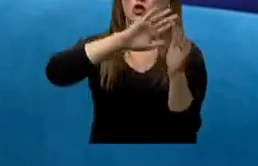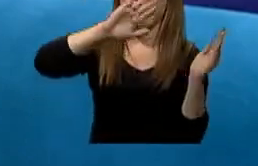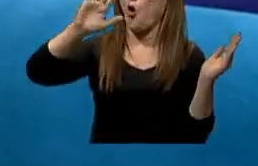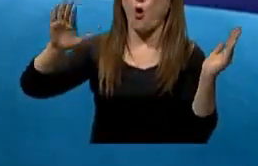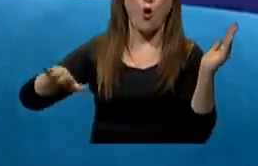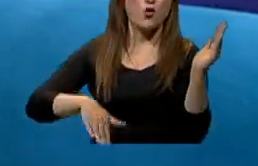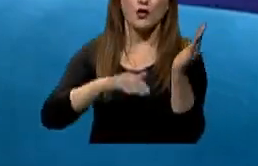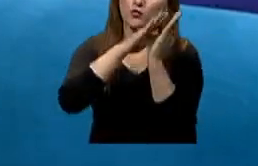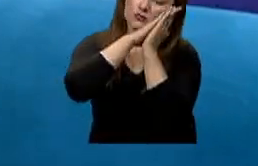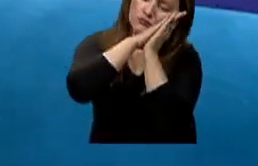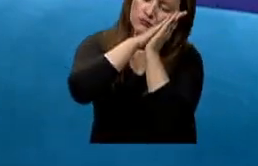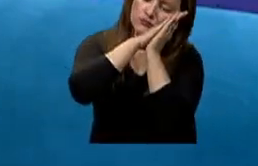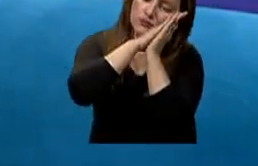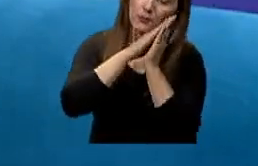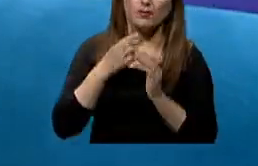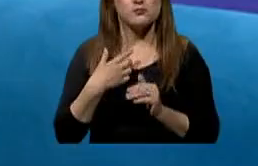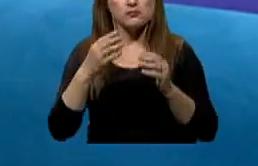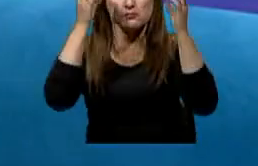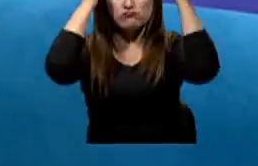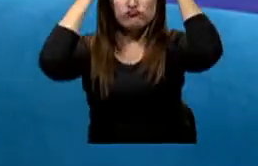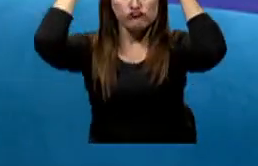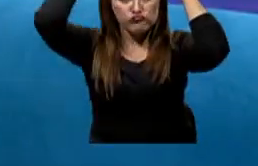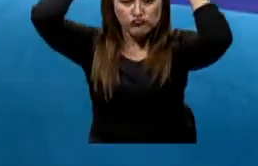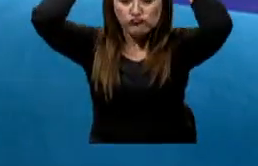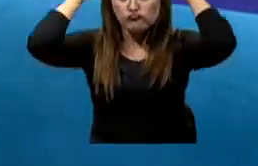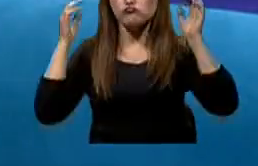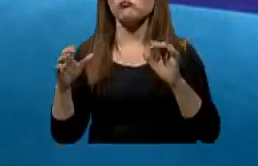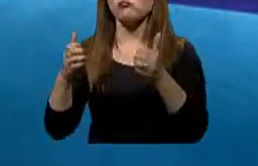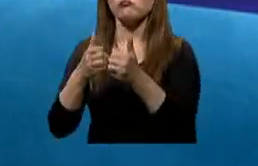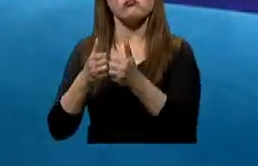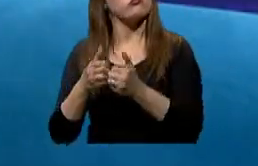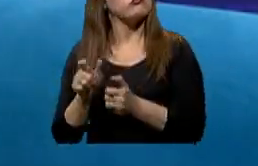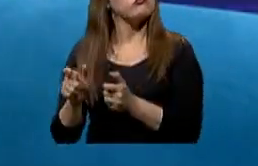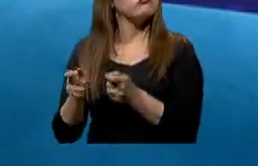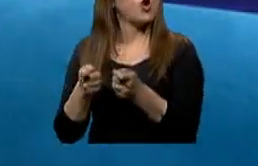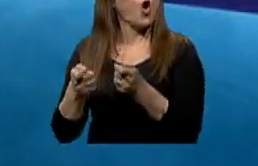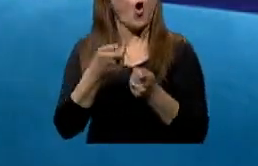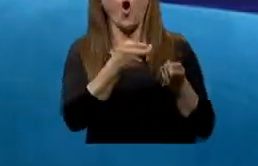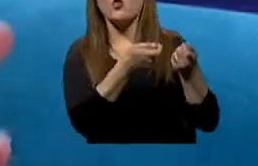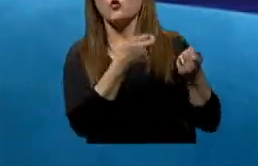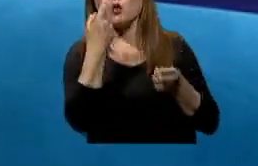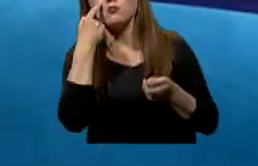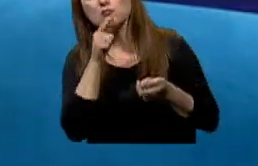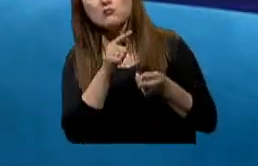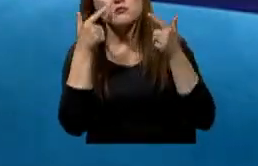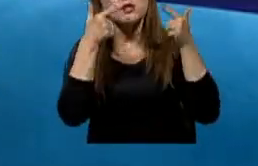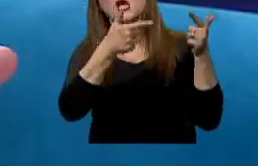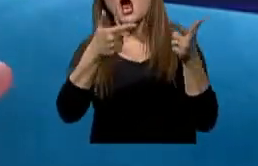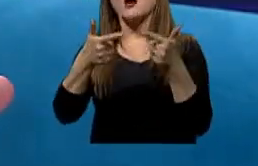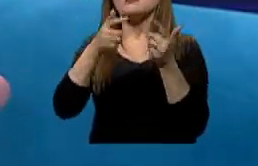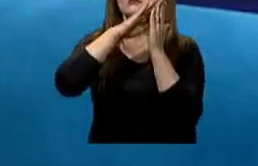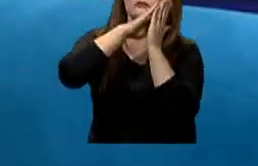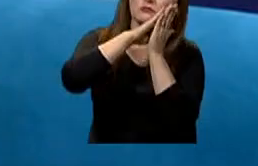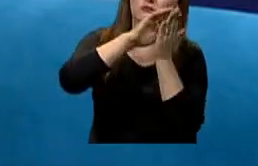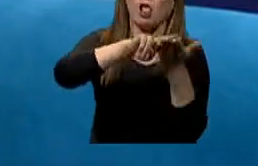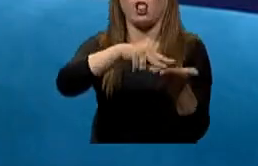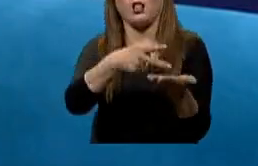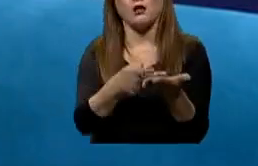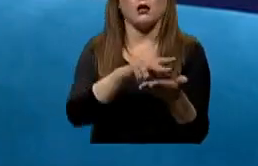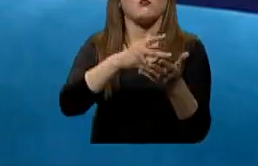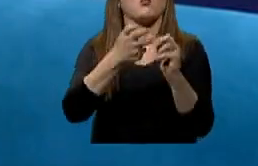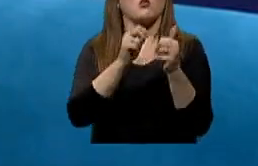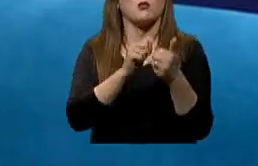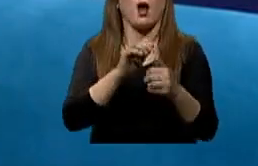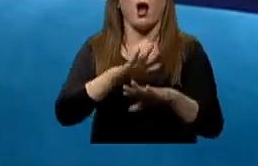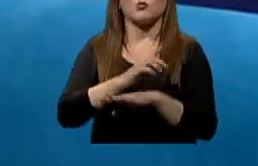de excluir otros trastornos del sueño que puedan producir somnolencia excesiva en el día.